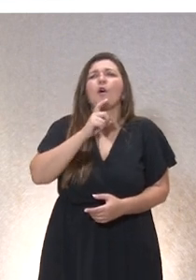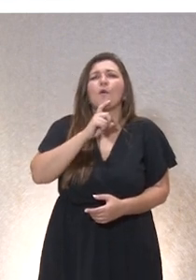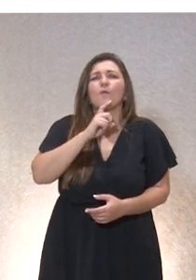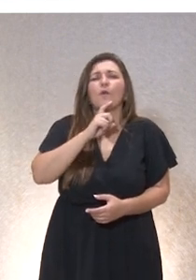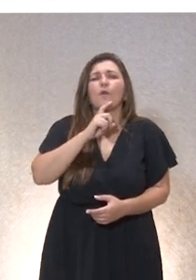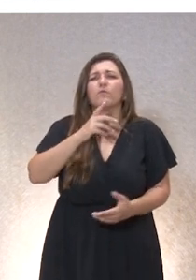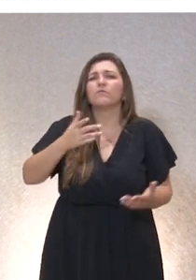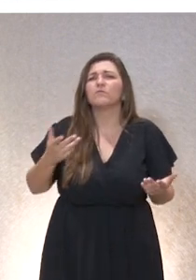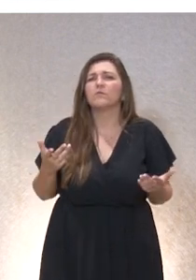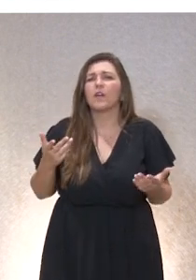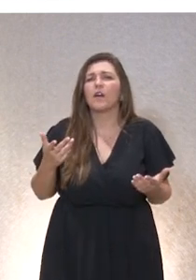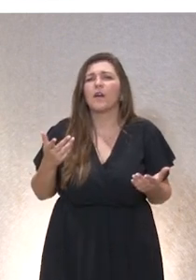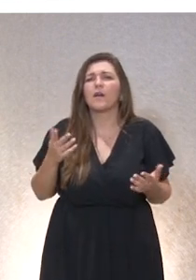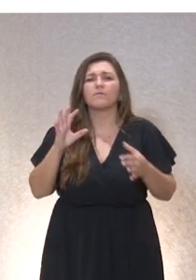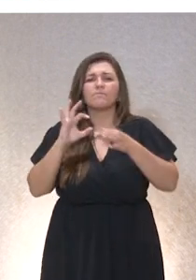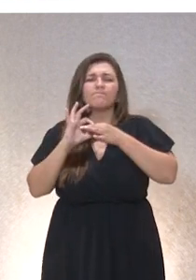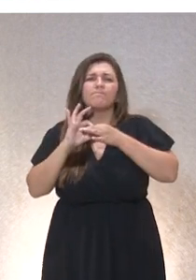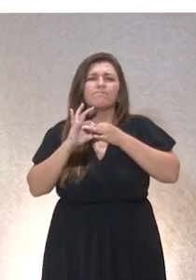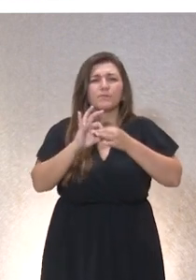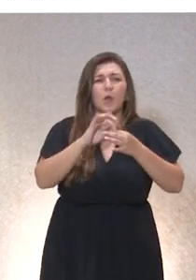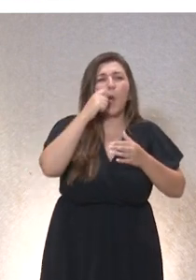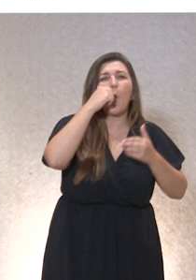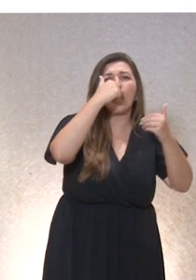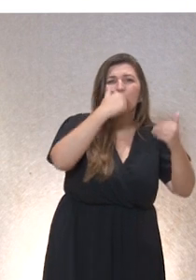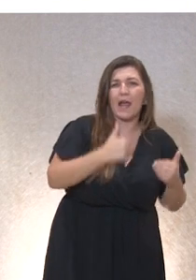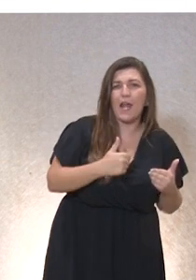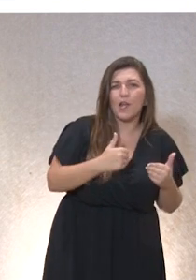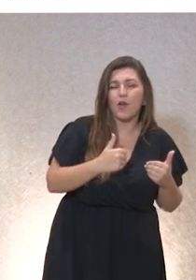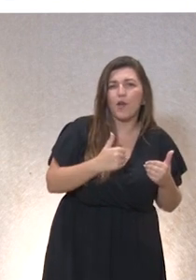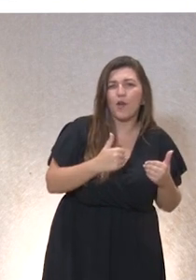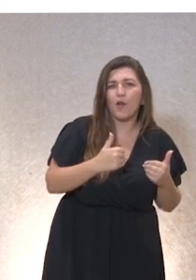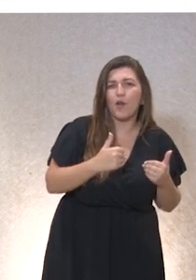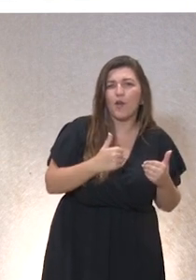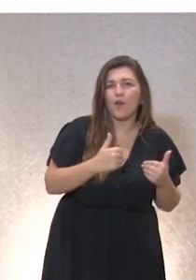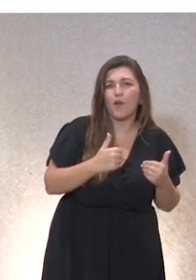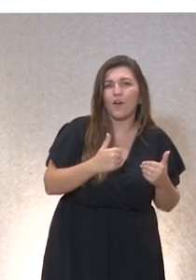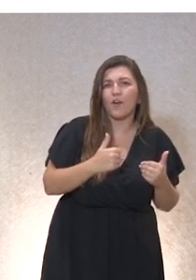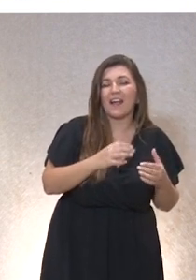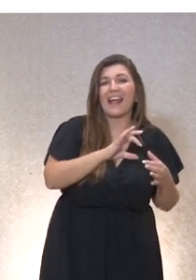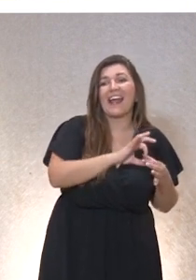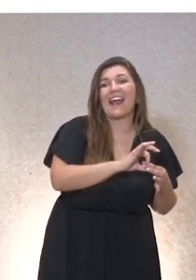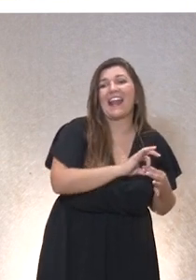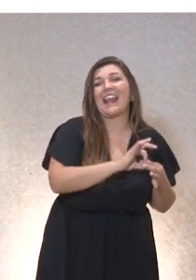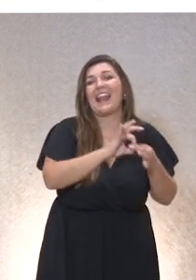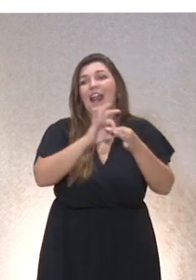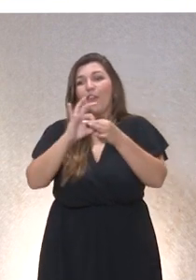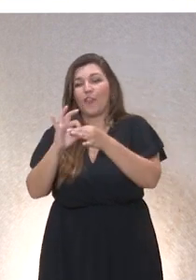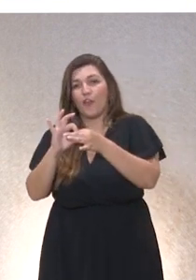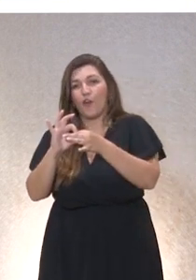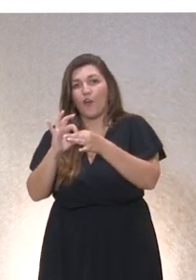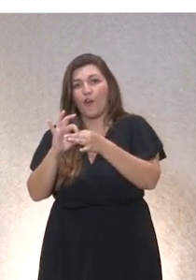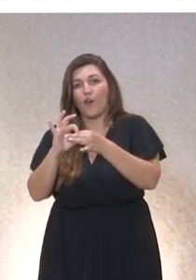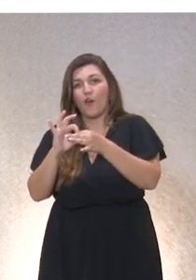el vínculo humano y la relación que existe